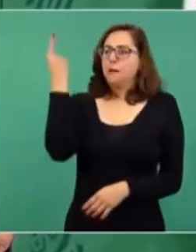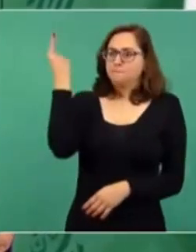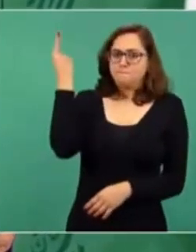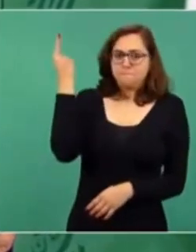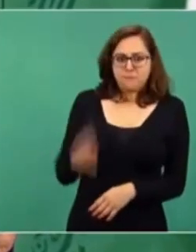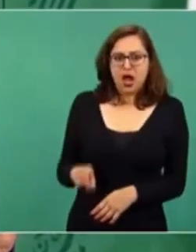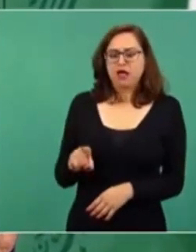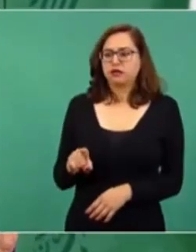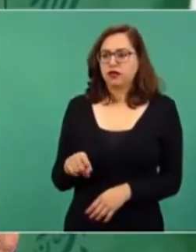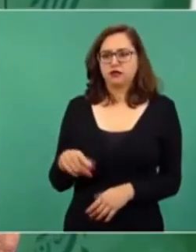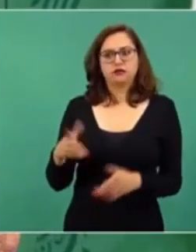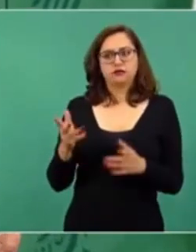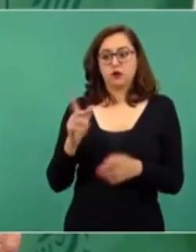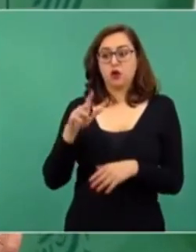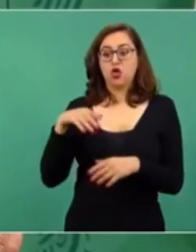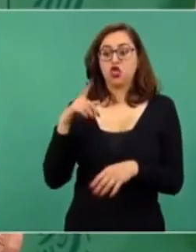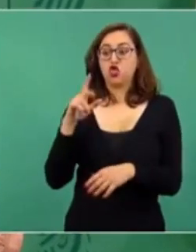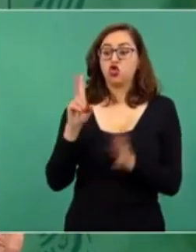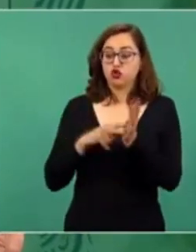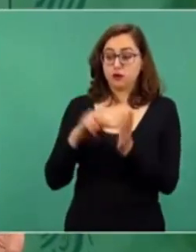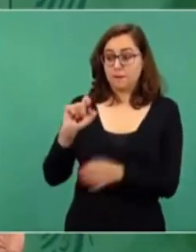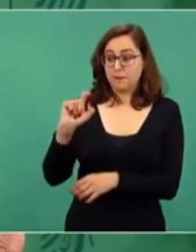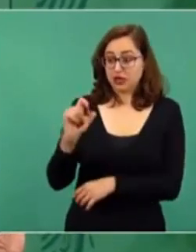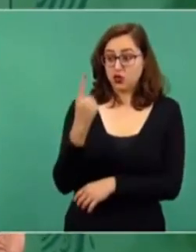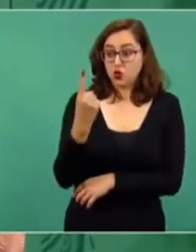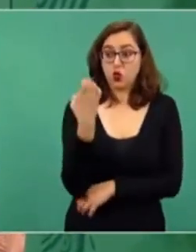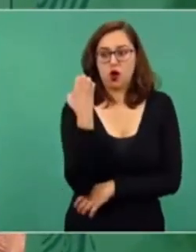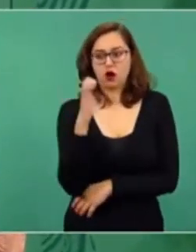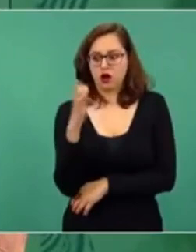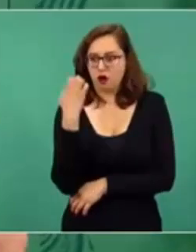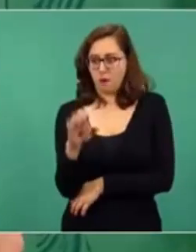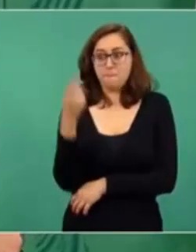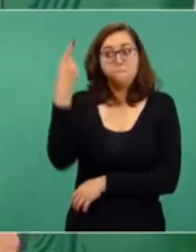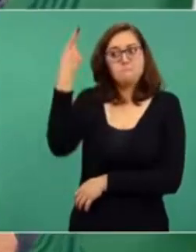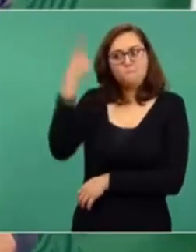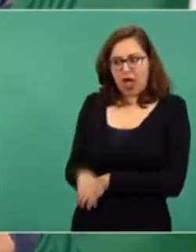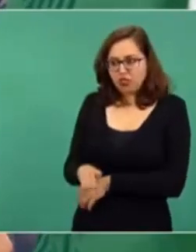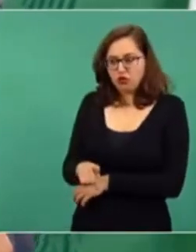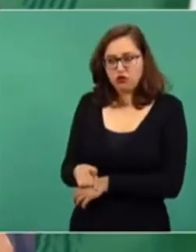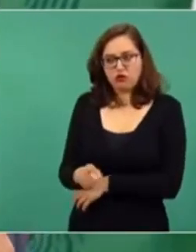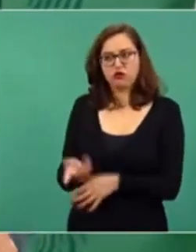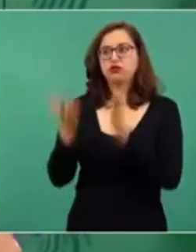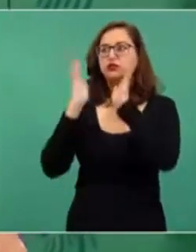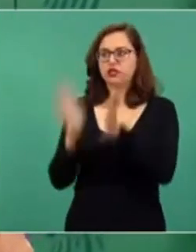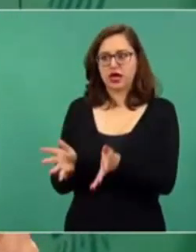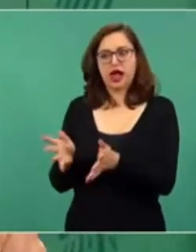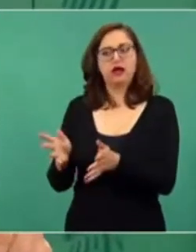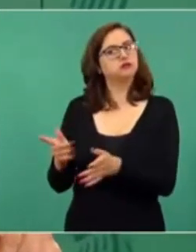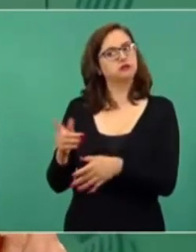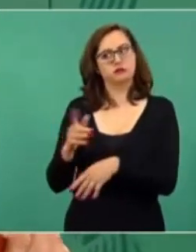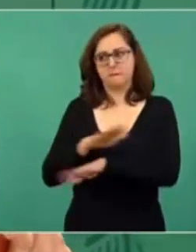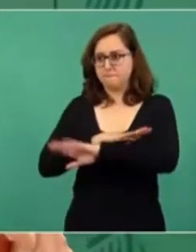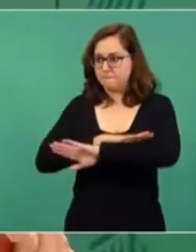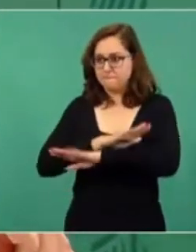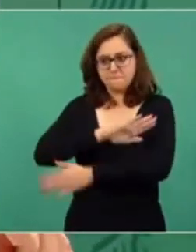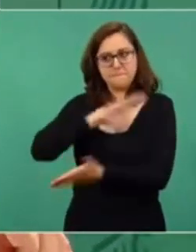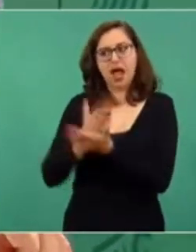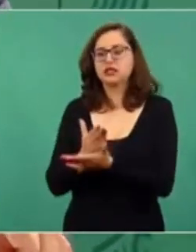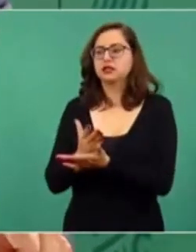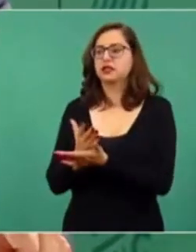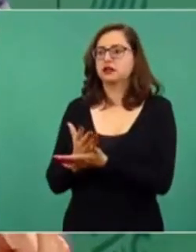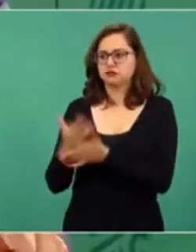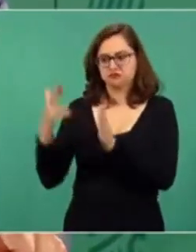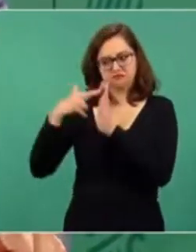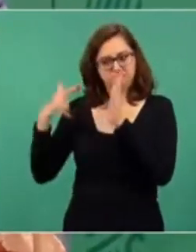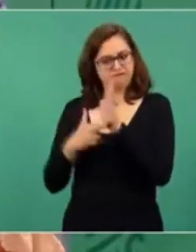enero de este año para que se turbinara y